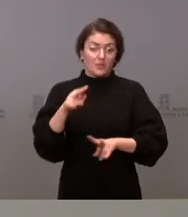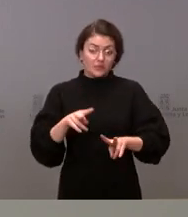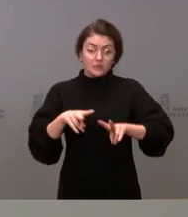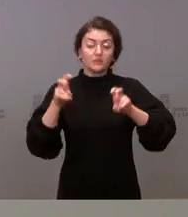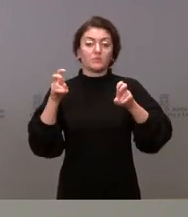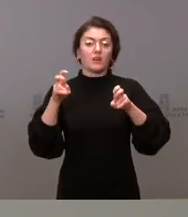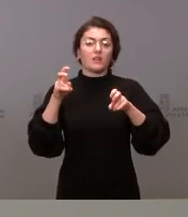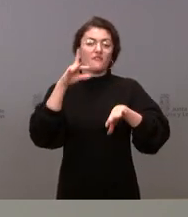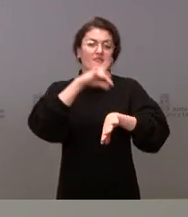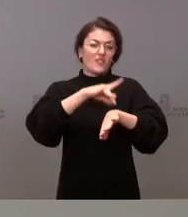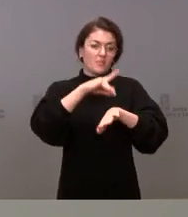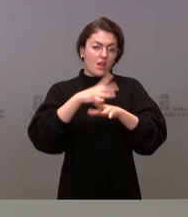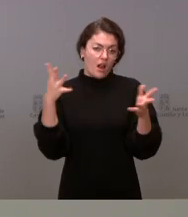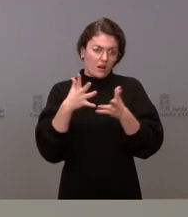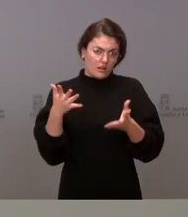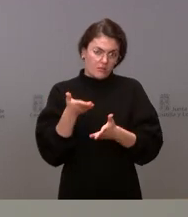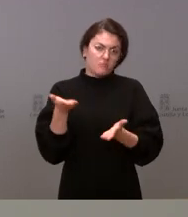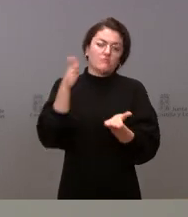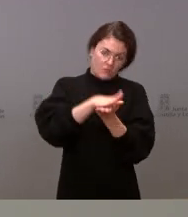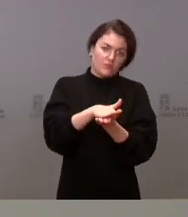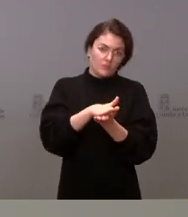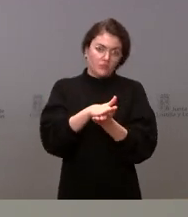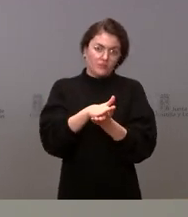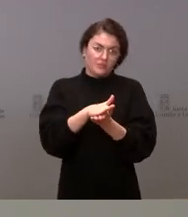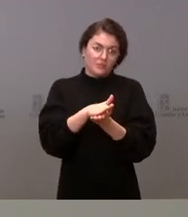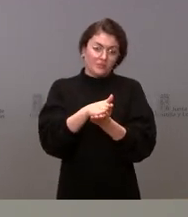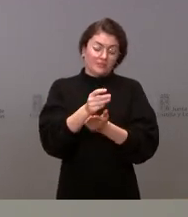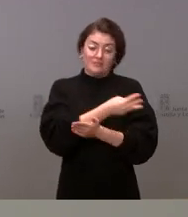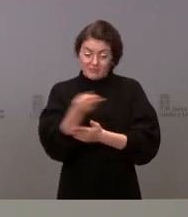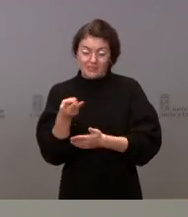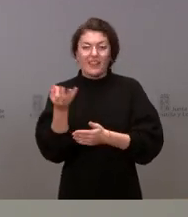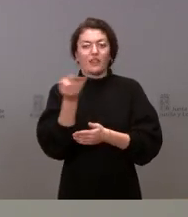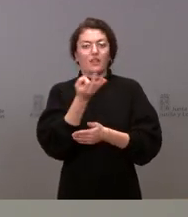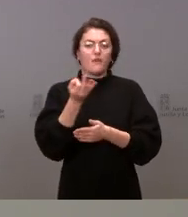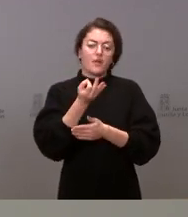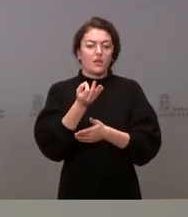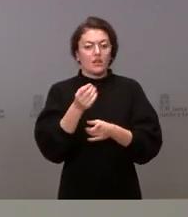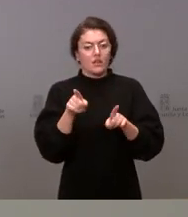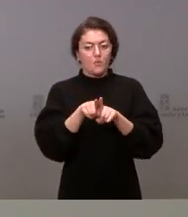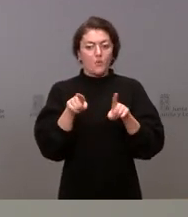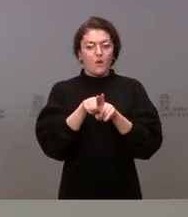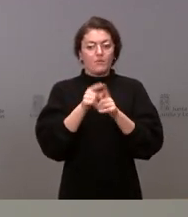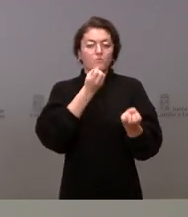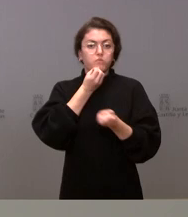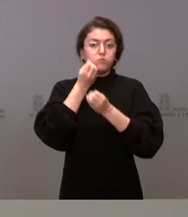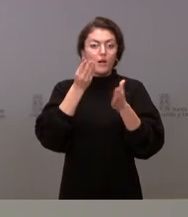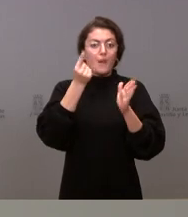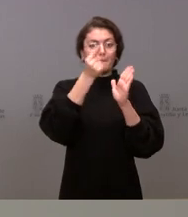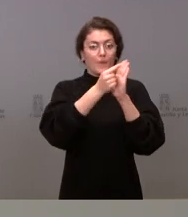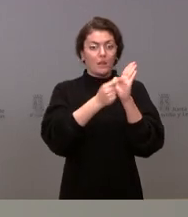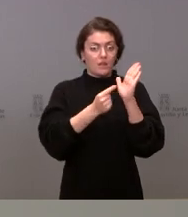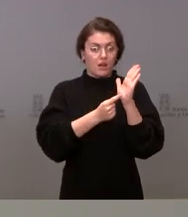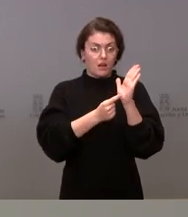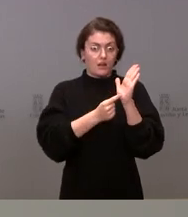fallecimiento son las que de alguna manera nos tienen que llevar a informar qué tipo de medidas tenemos que hacer